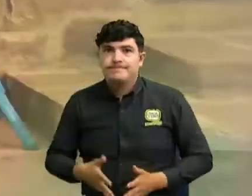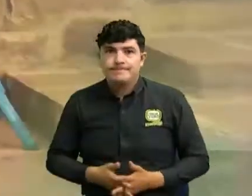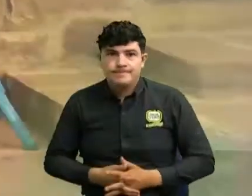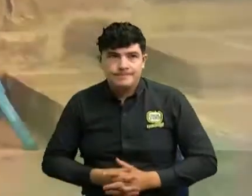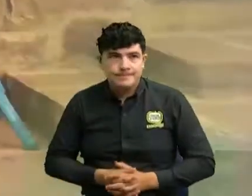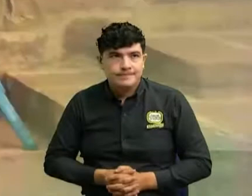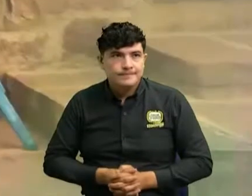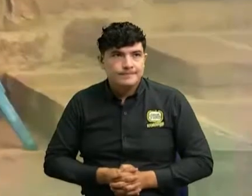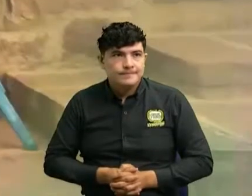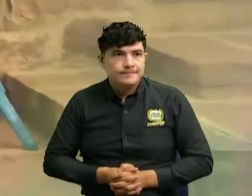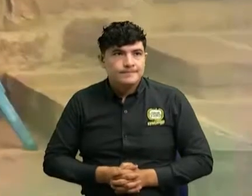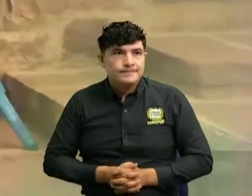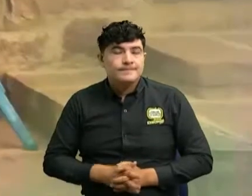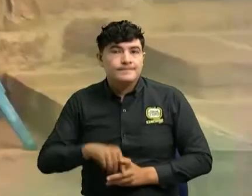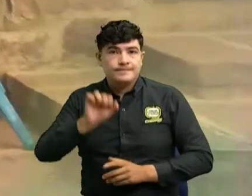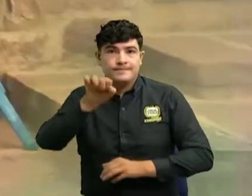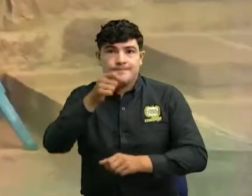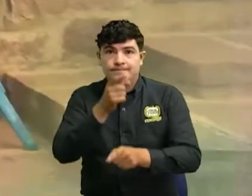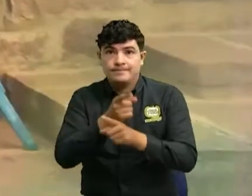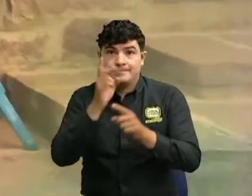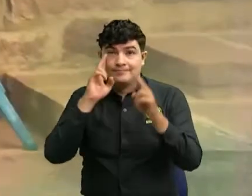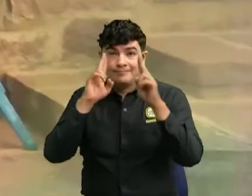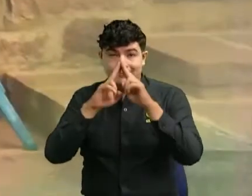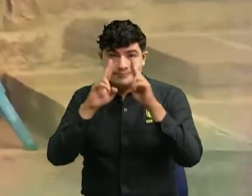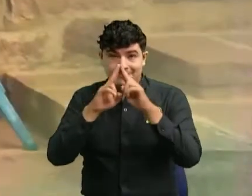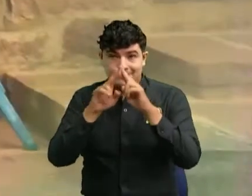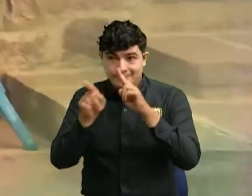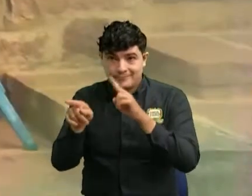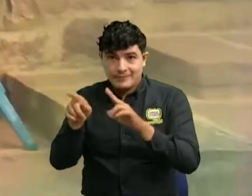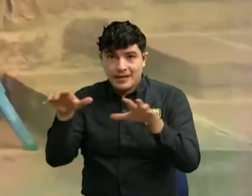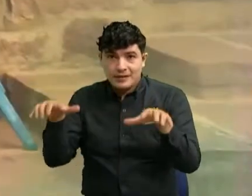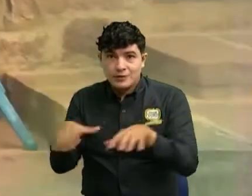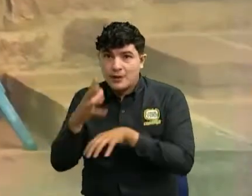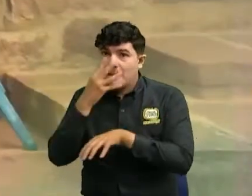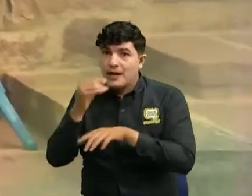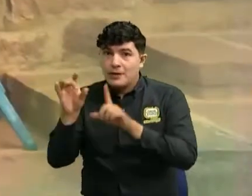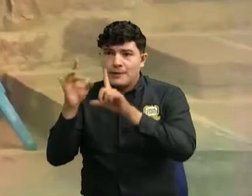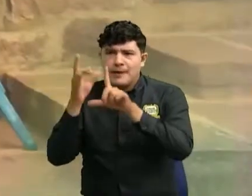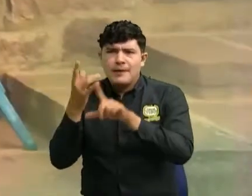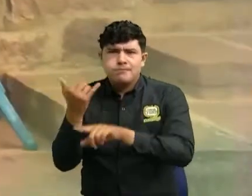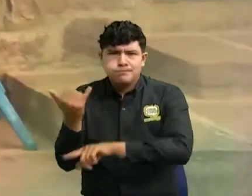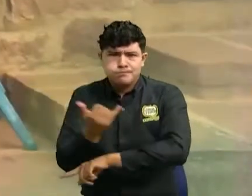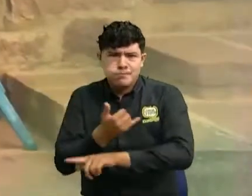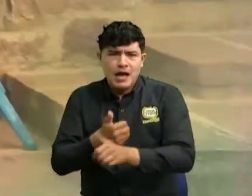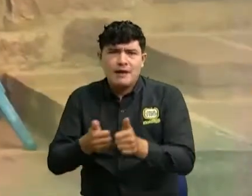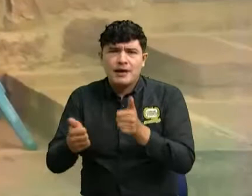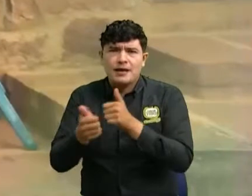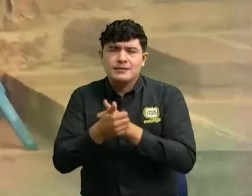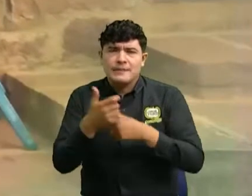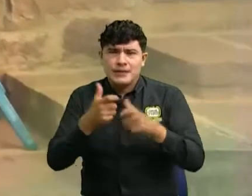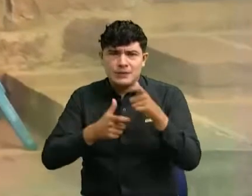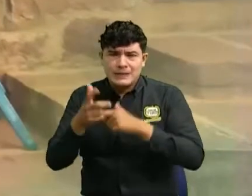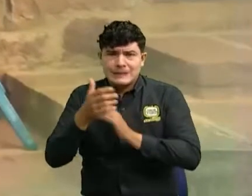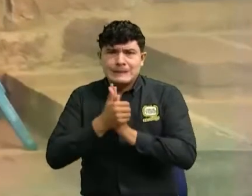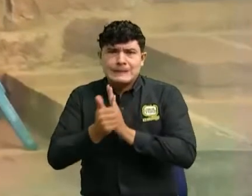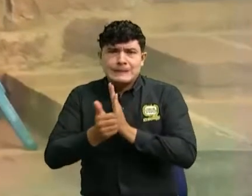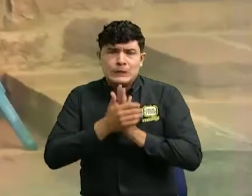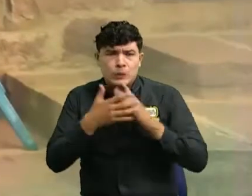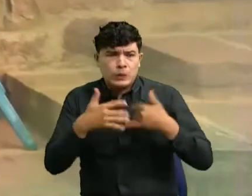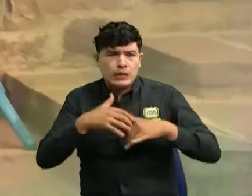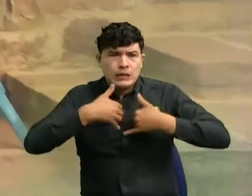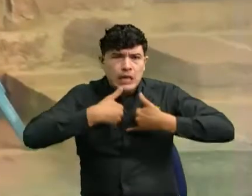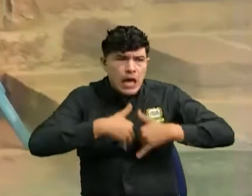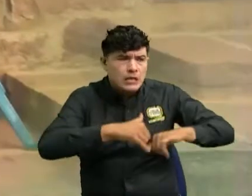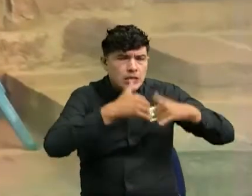bueno como vemos los ciber delitos pues están muy avanzados están haciendo